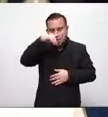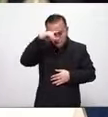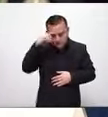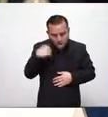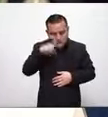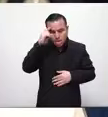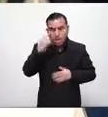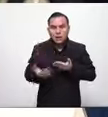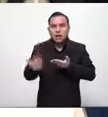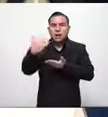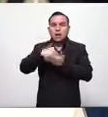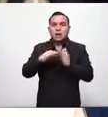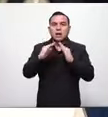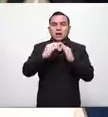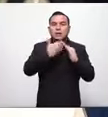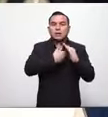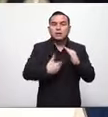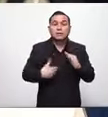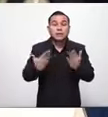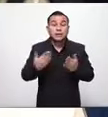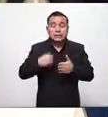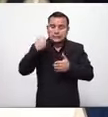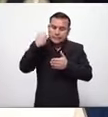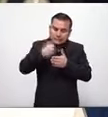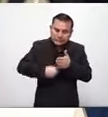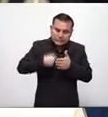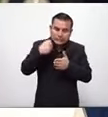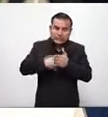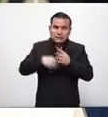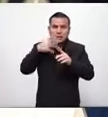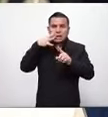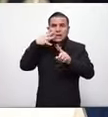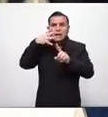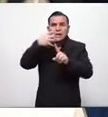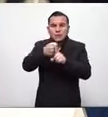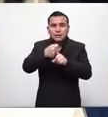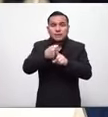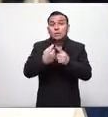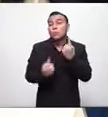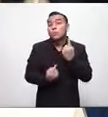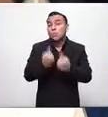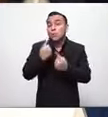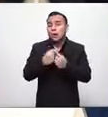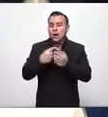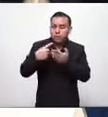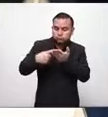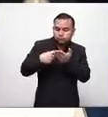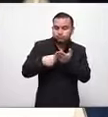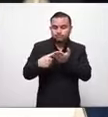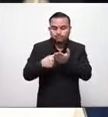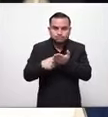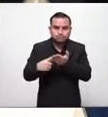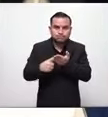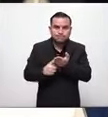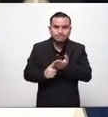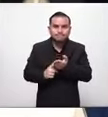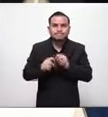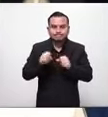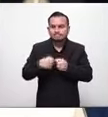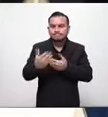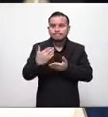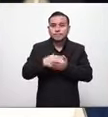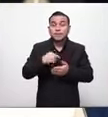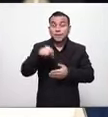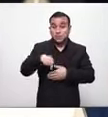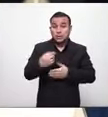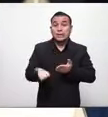presidencial en aras de lograr un diálogo pues he acudido y hoy